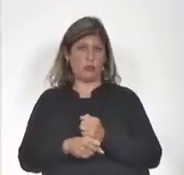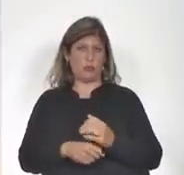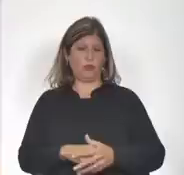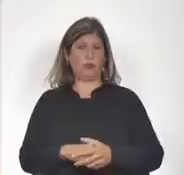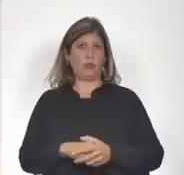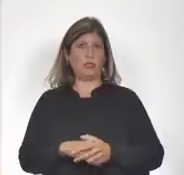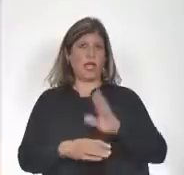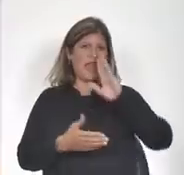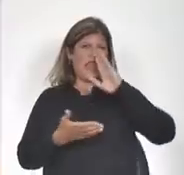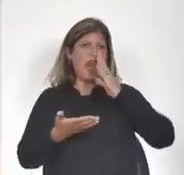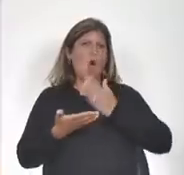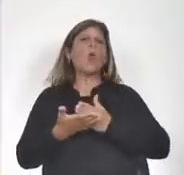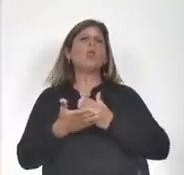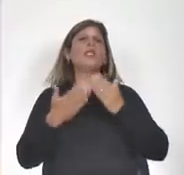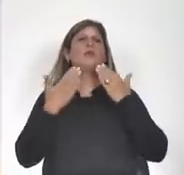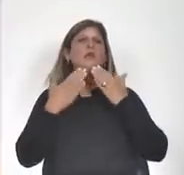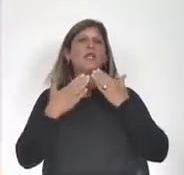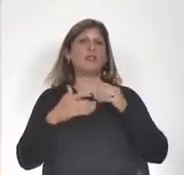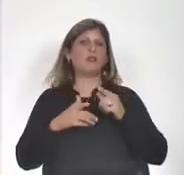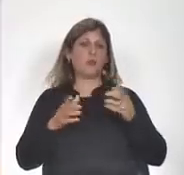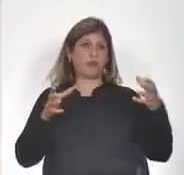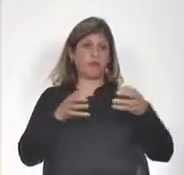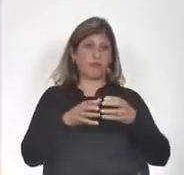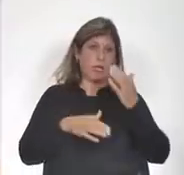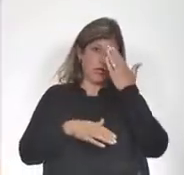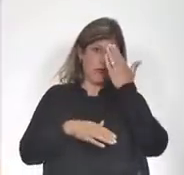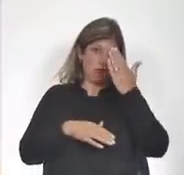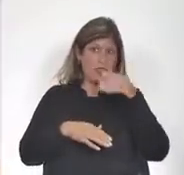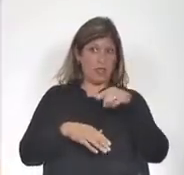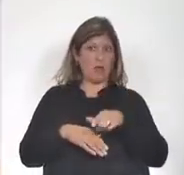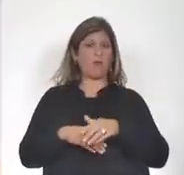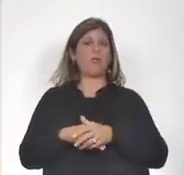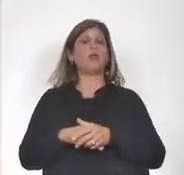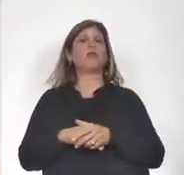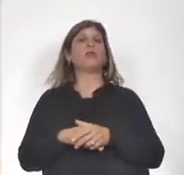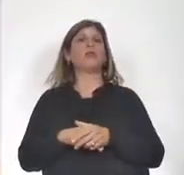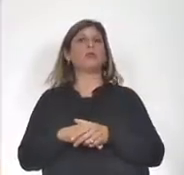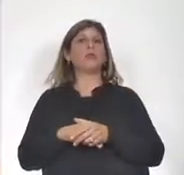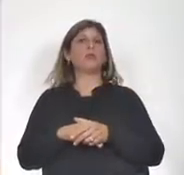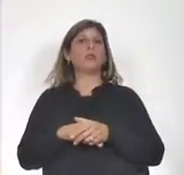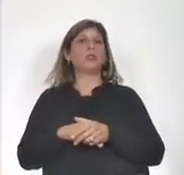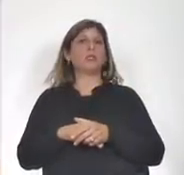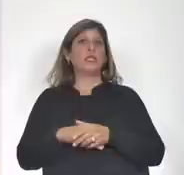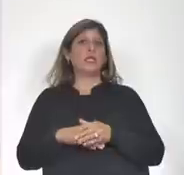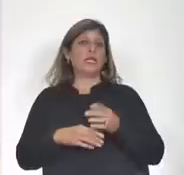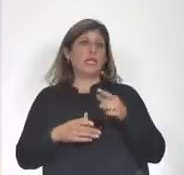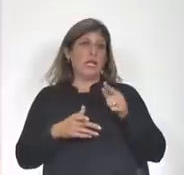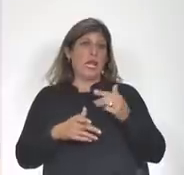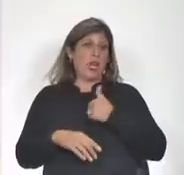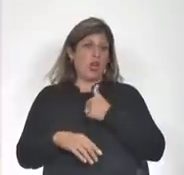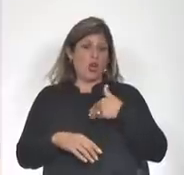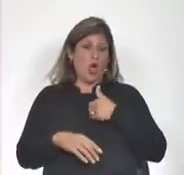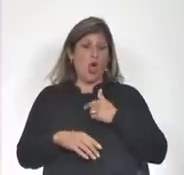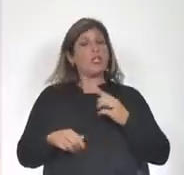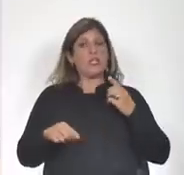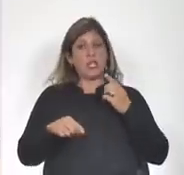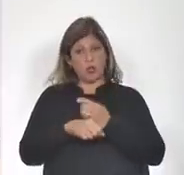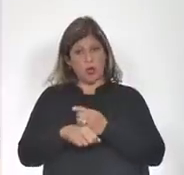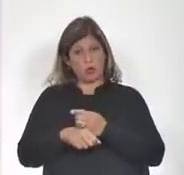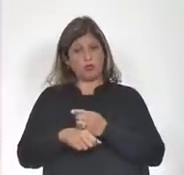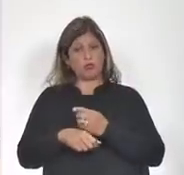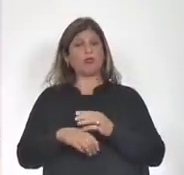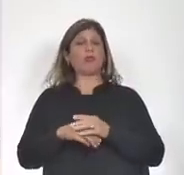La última interpelación por parte del Frente Amplio en su condición de fuerza de oposición